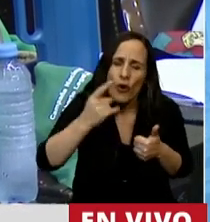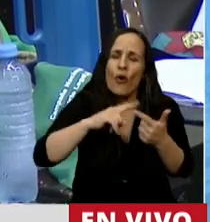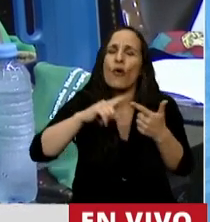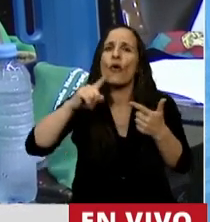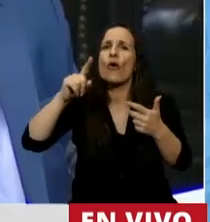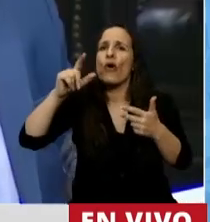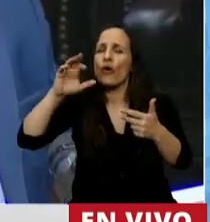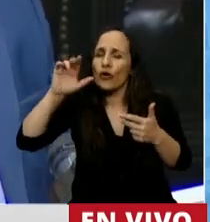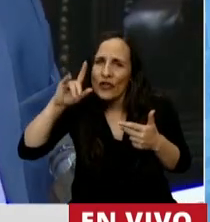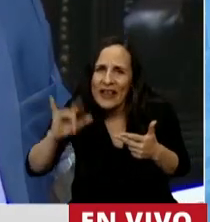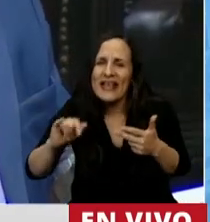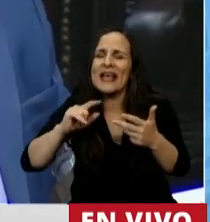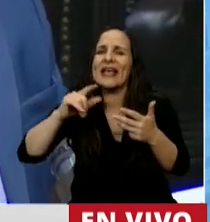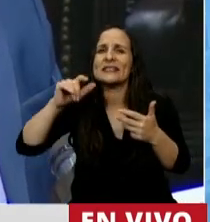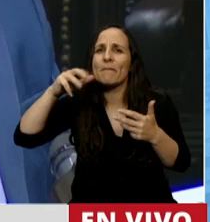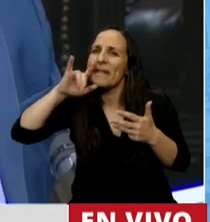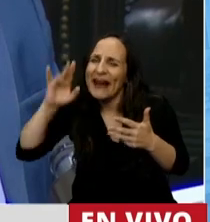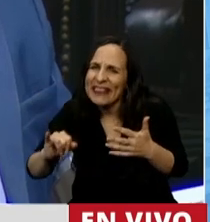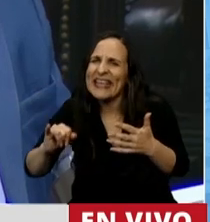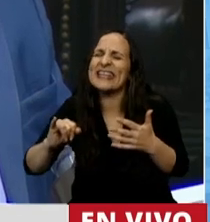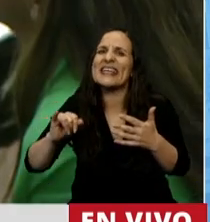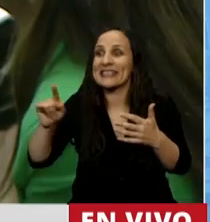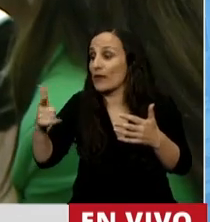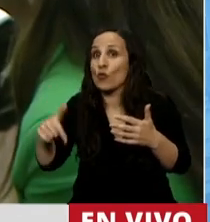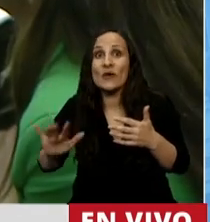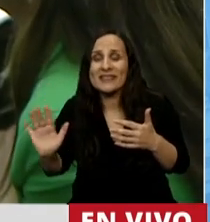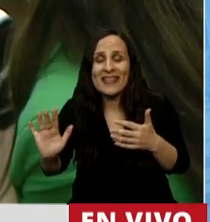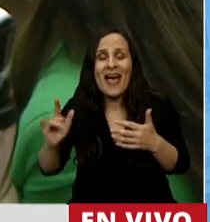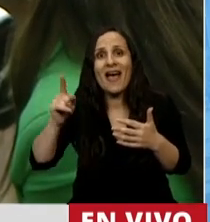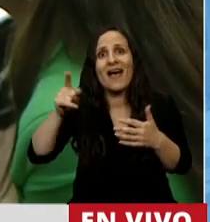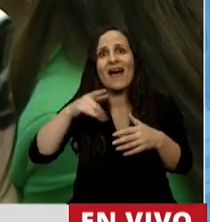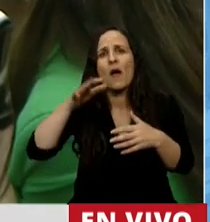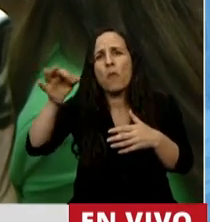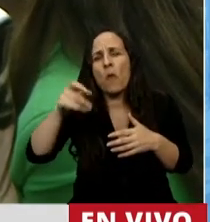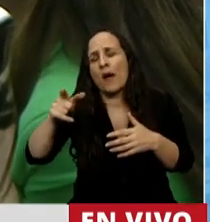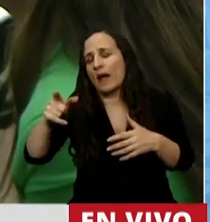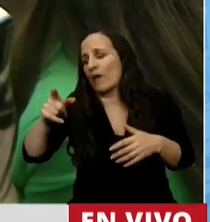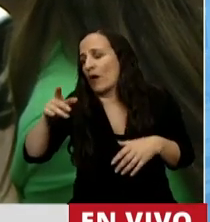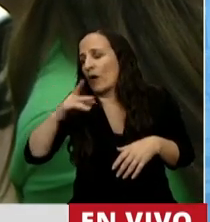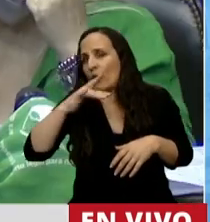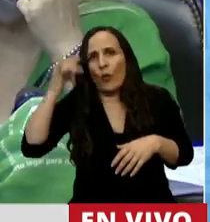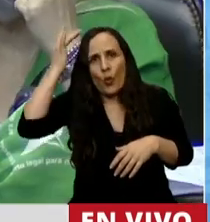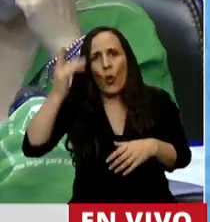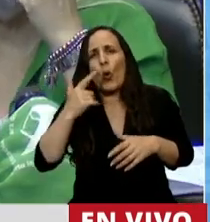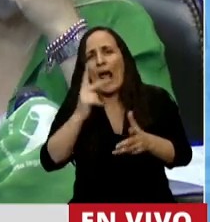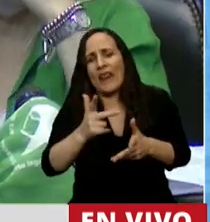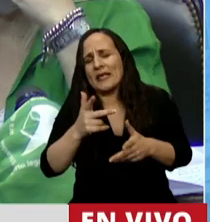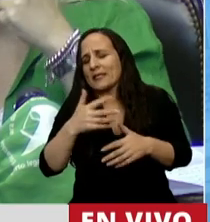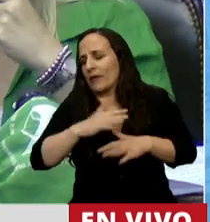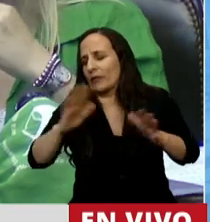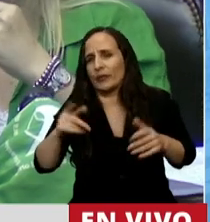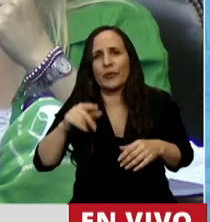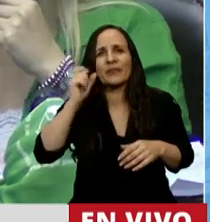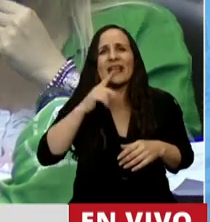Cris Álvarez Rodríguez, Alejandra Martínez que no está acá y tuvo que tolerar en su pueblo a los curas diciéndoles barbaridades. A